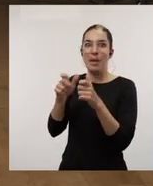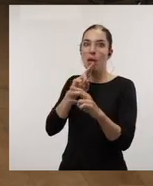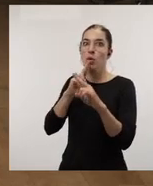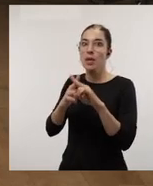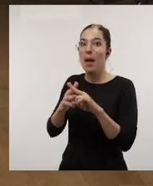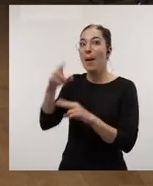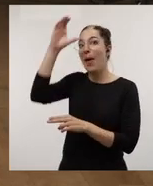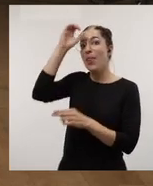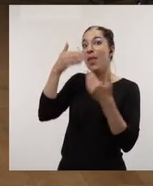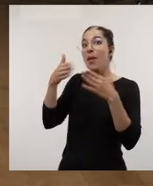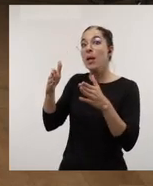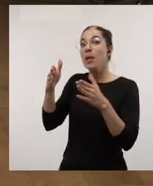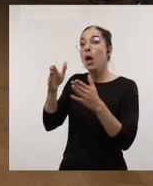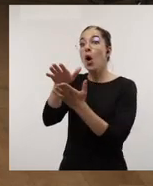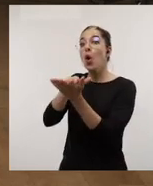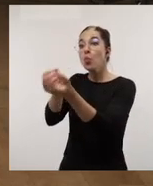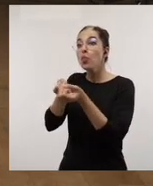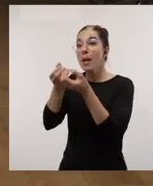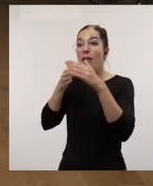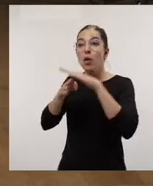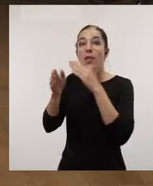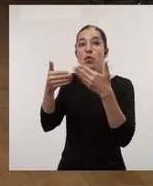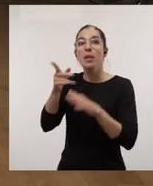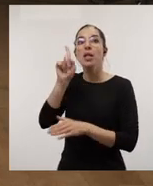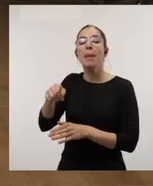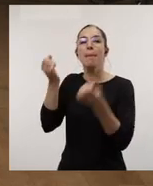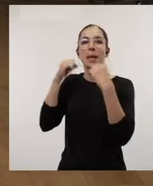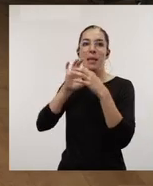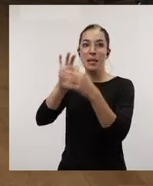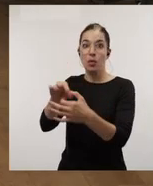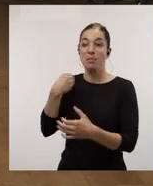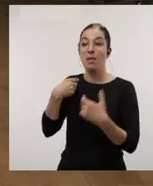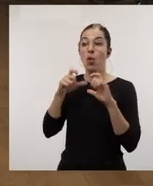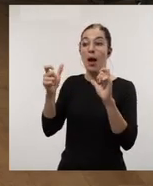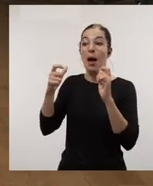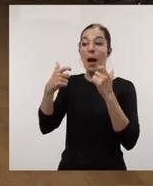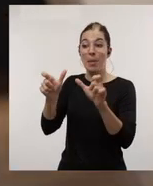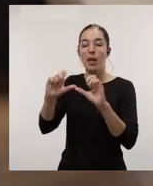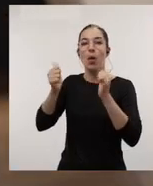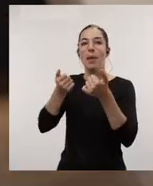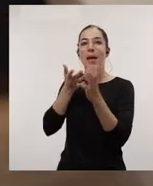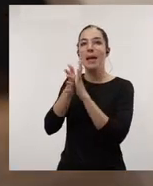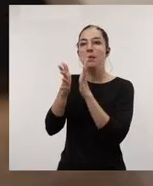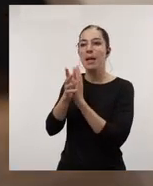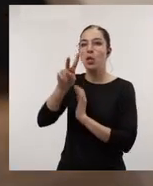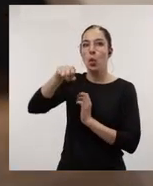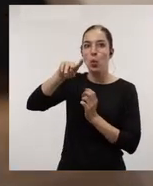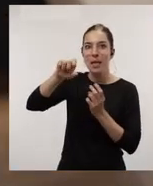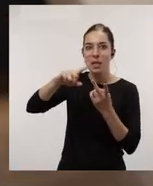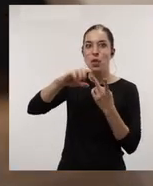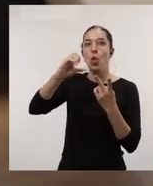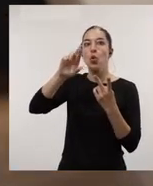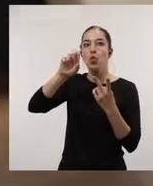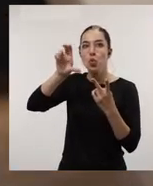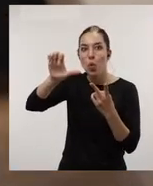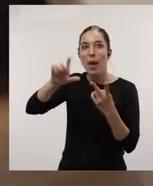textual, Ciencia abierta, publicación en acceso abierto y prácticas relacionadas. Ese apartado comienza contando cómo la UNESCO,